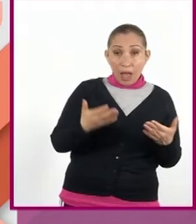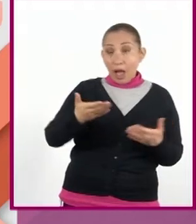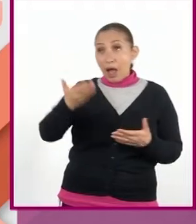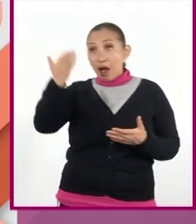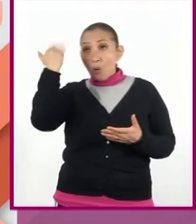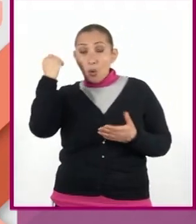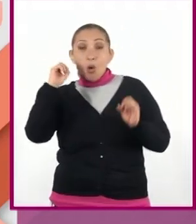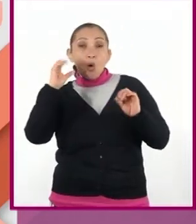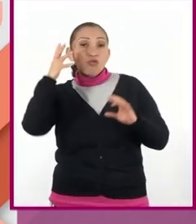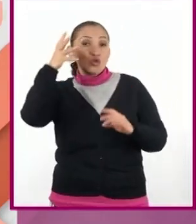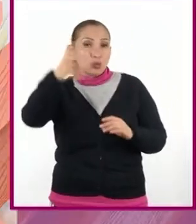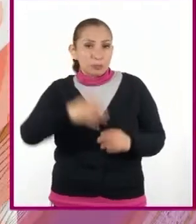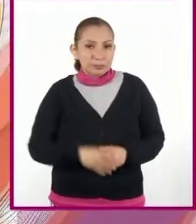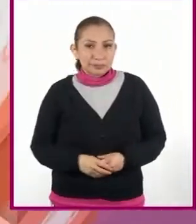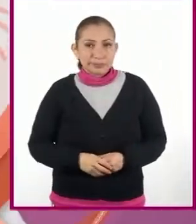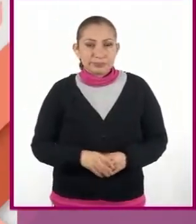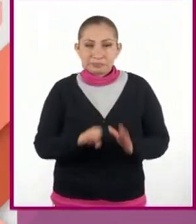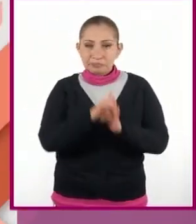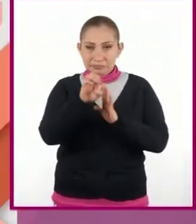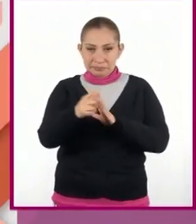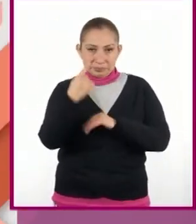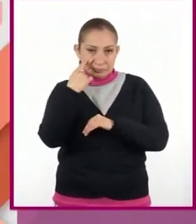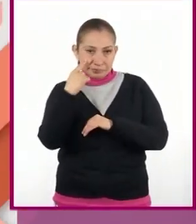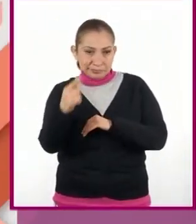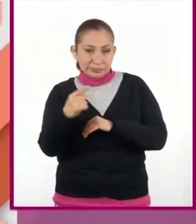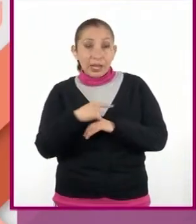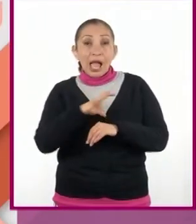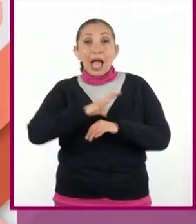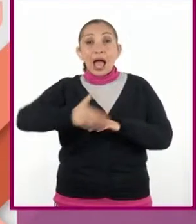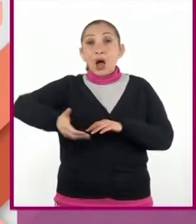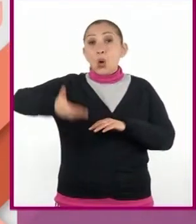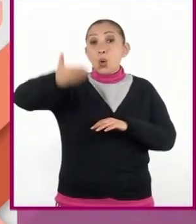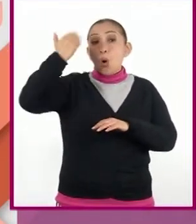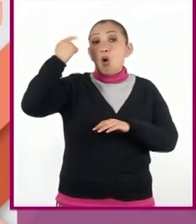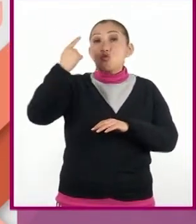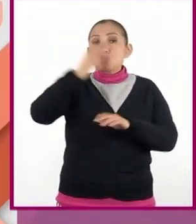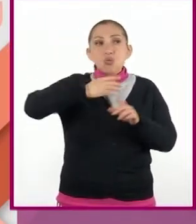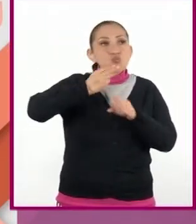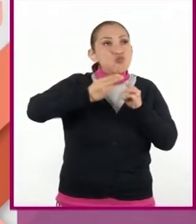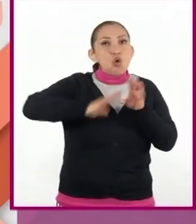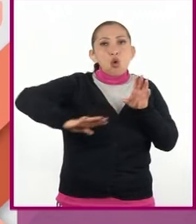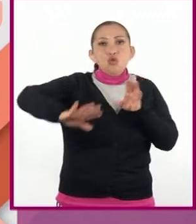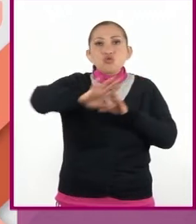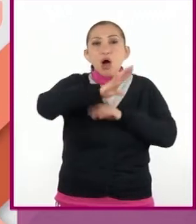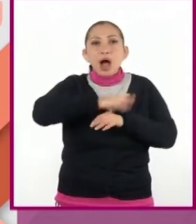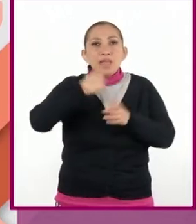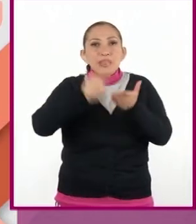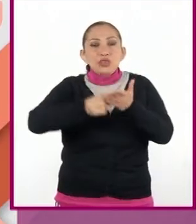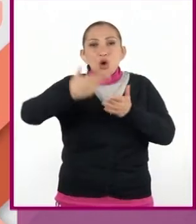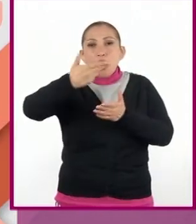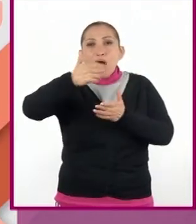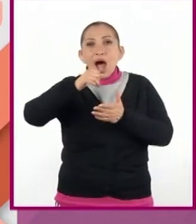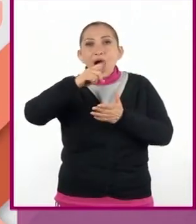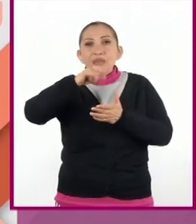pasado o futuro. Por ejemplo, había una vez un mundo habitado por hadas, quienes se encontraban a punto de